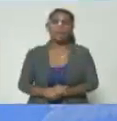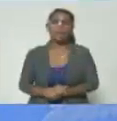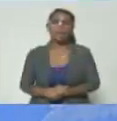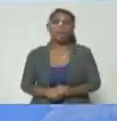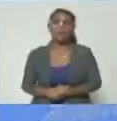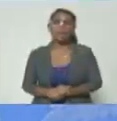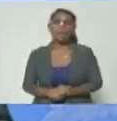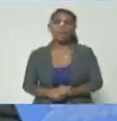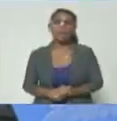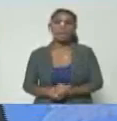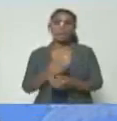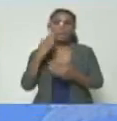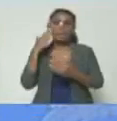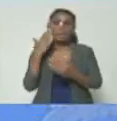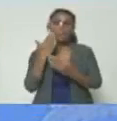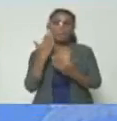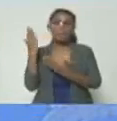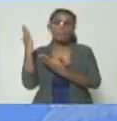y miren